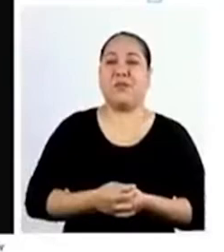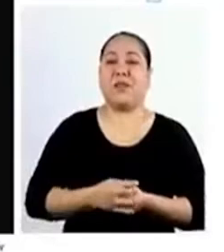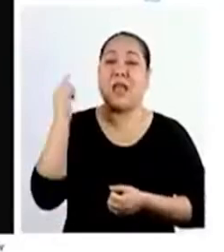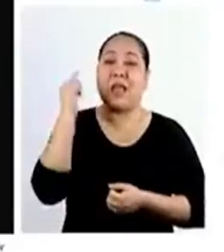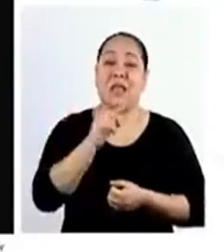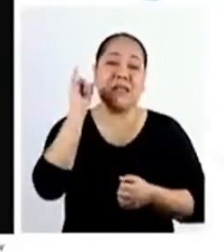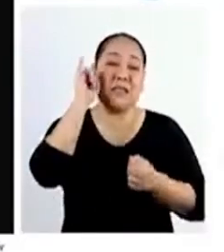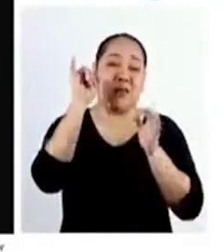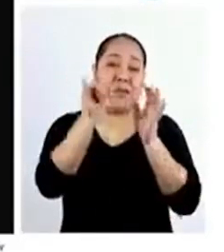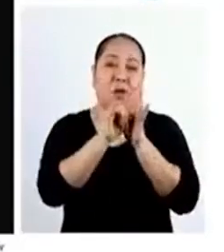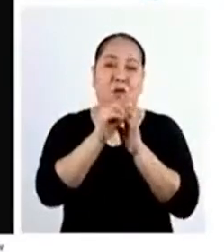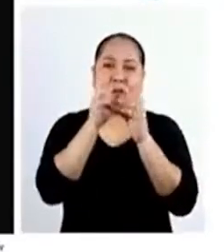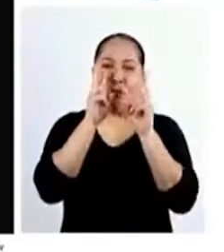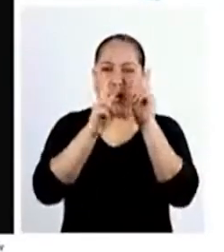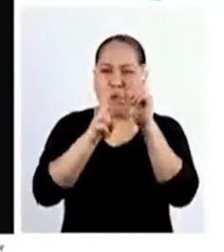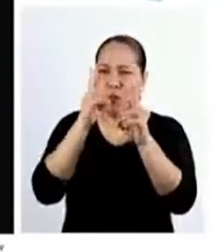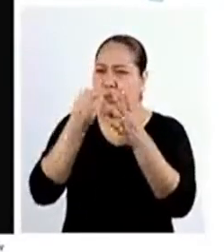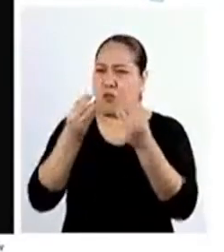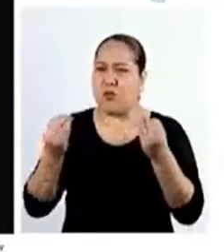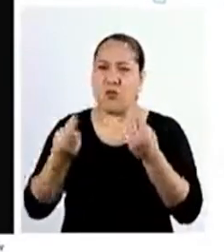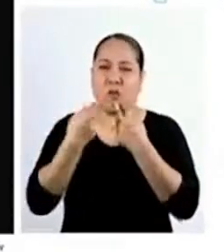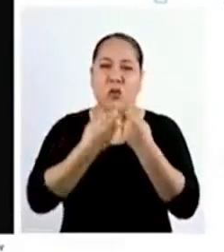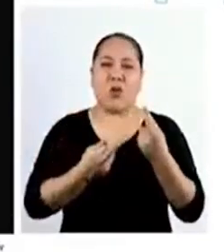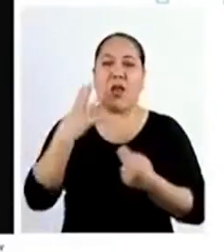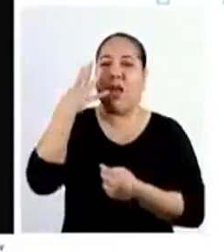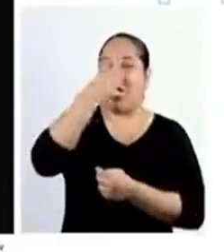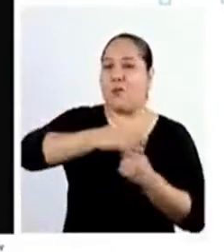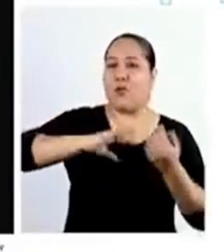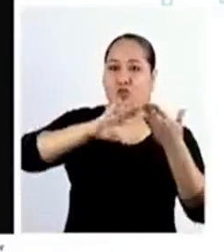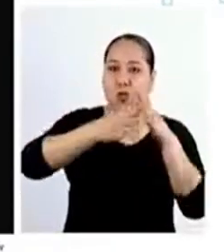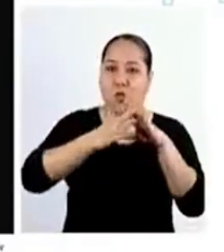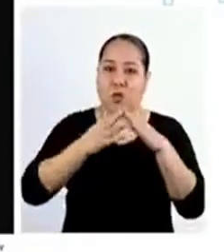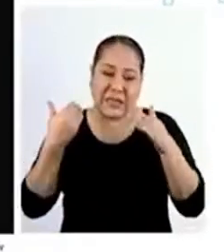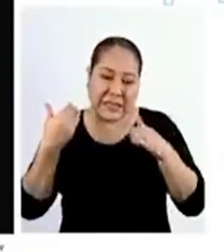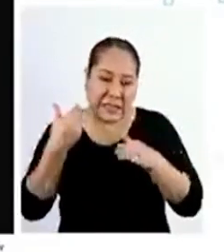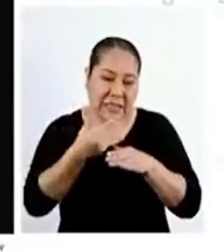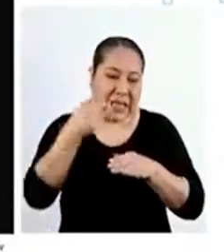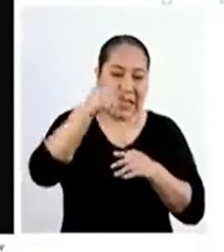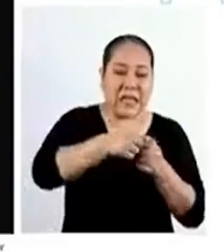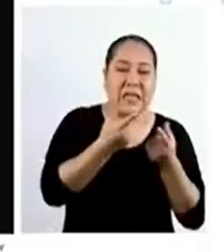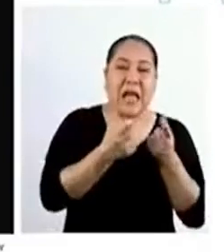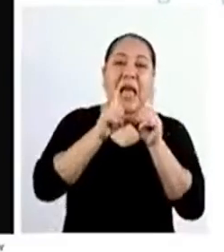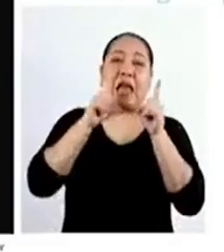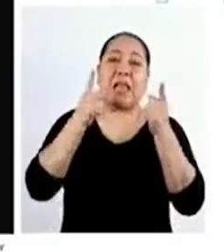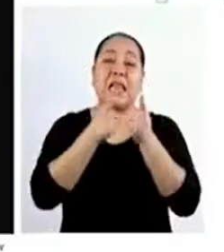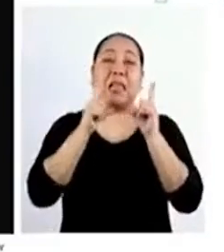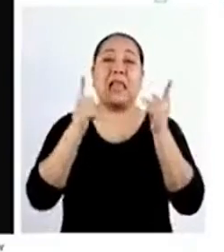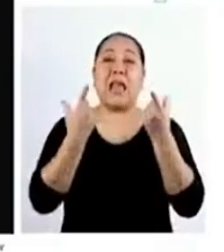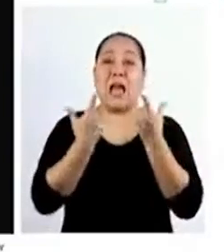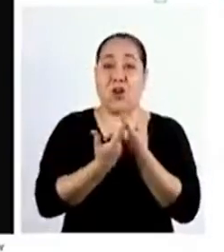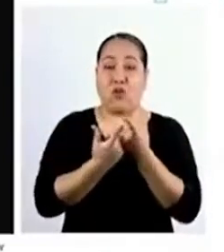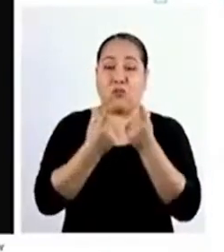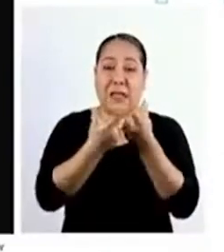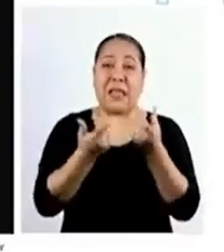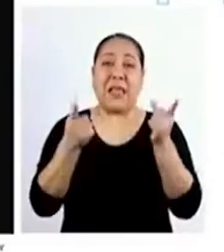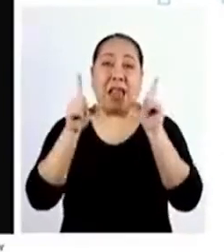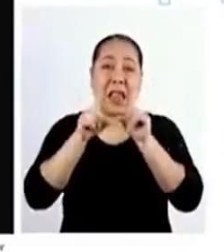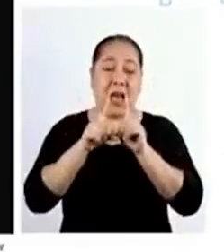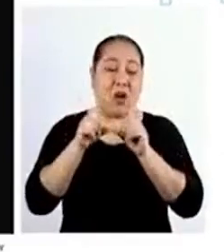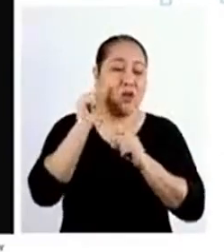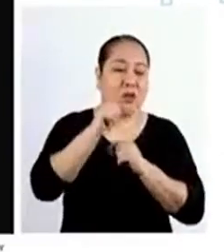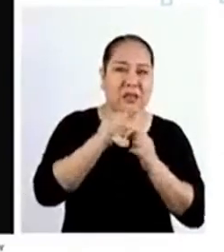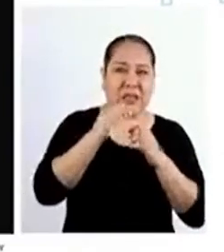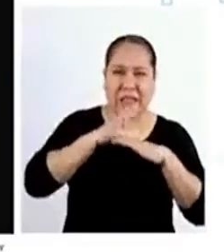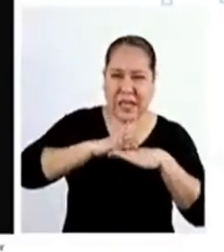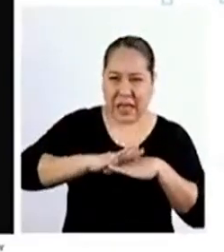En esta imagen vemos muchos recursos Este hermoso pueblo a orillas de este lago tranquilo Así que aquí vemos recursos